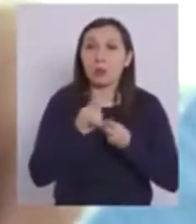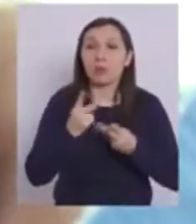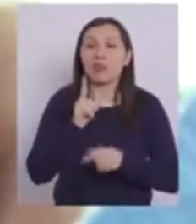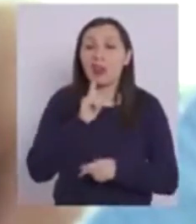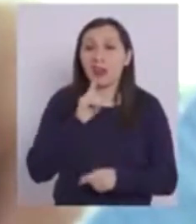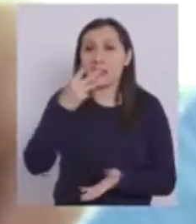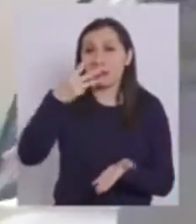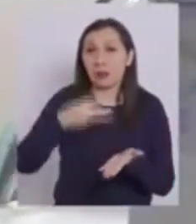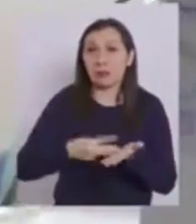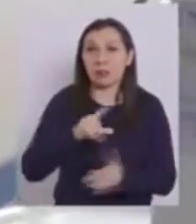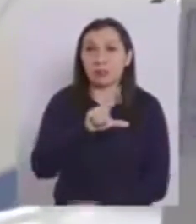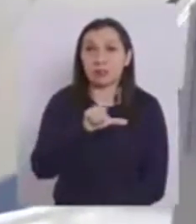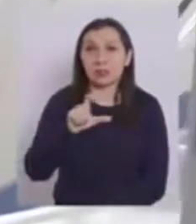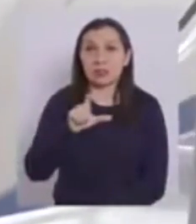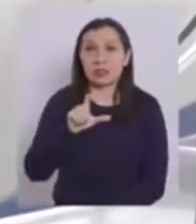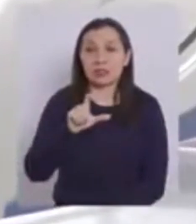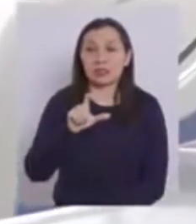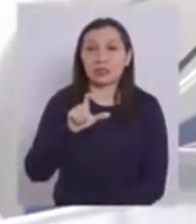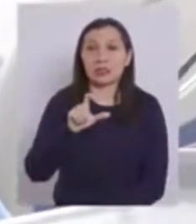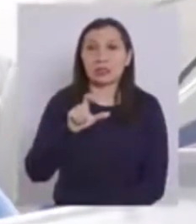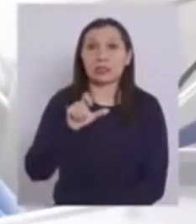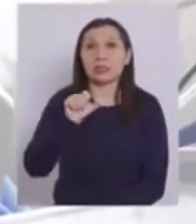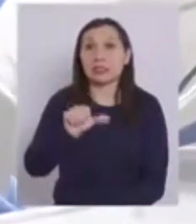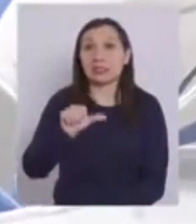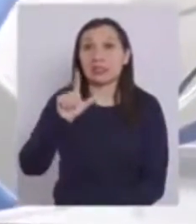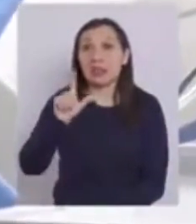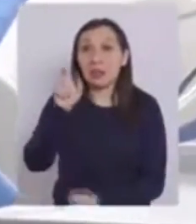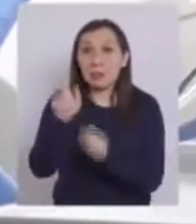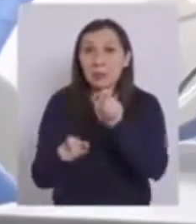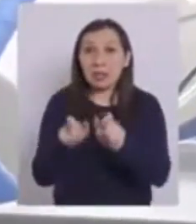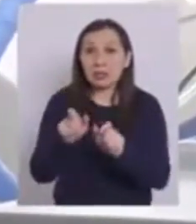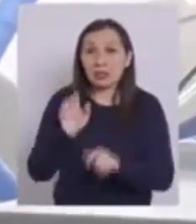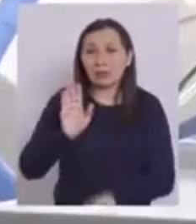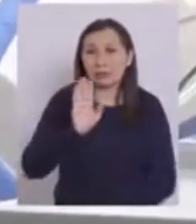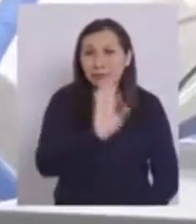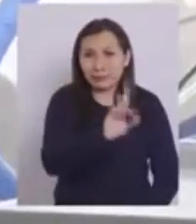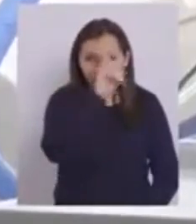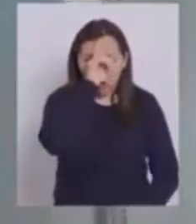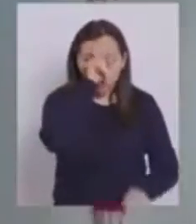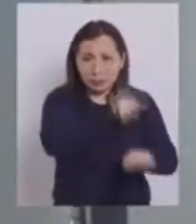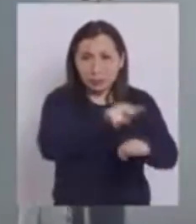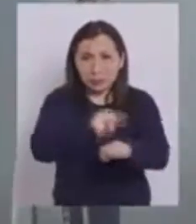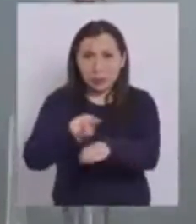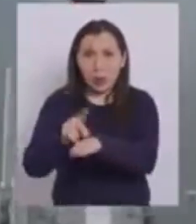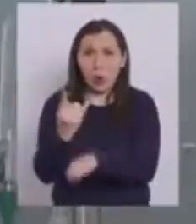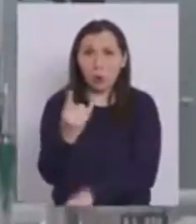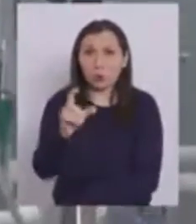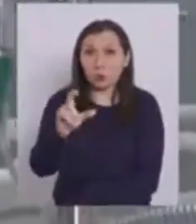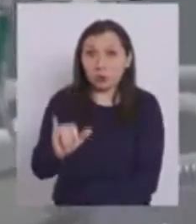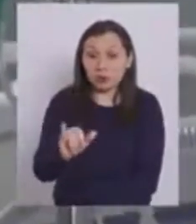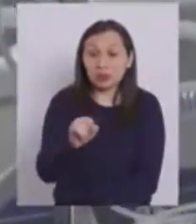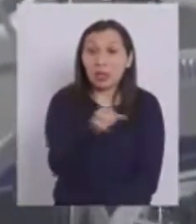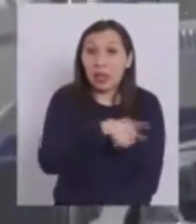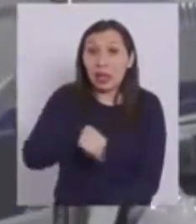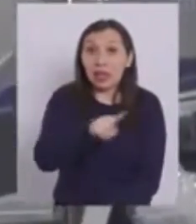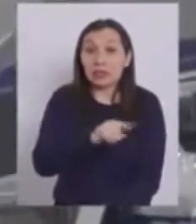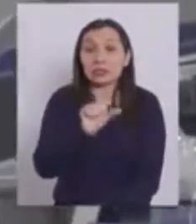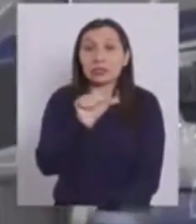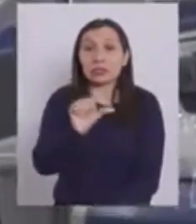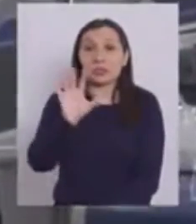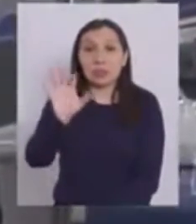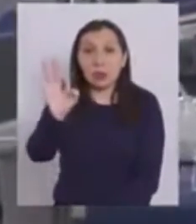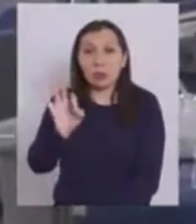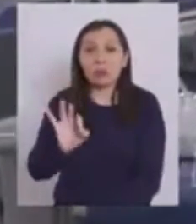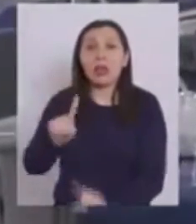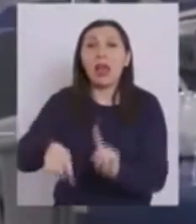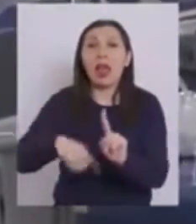anunciar que tenemos 3.767 personas hospitalizadas en UCI De ellos, el